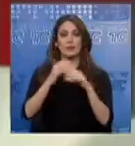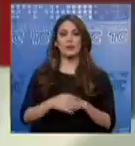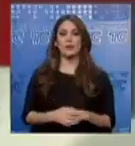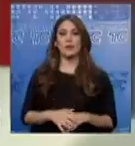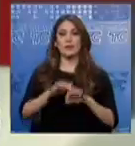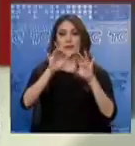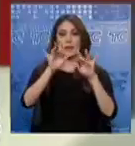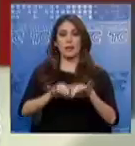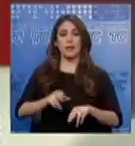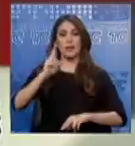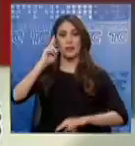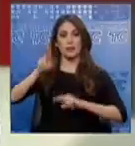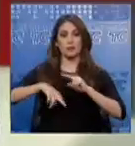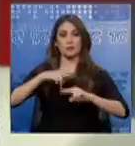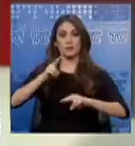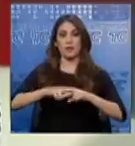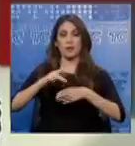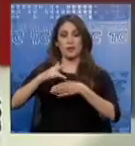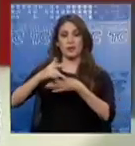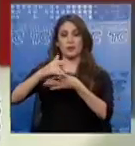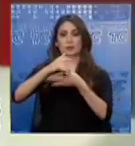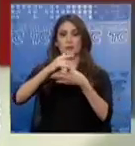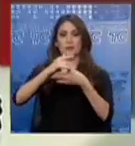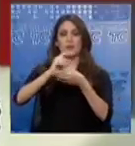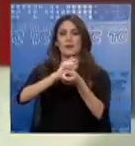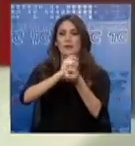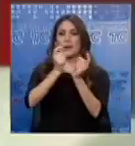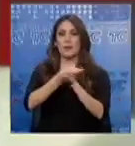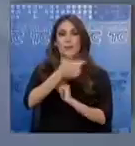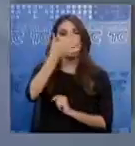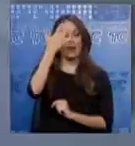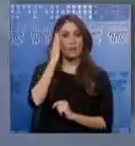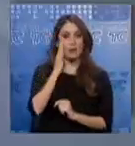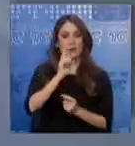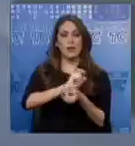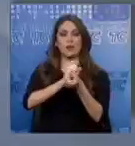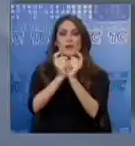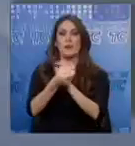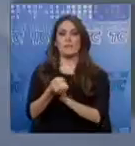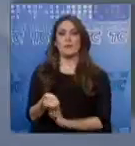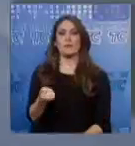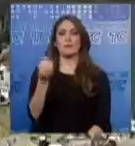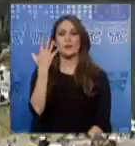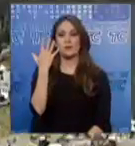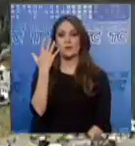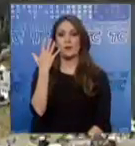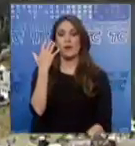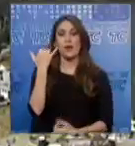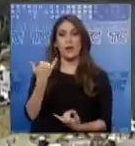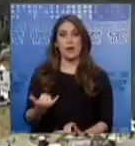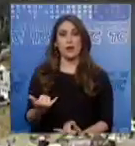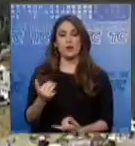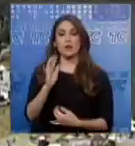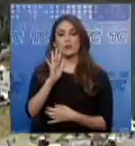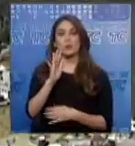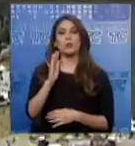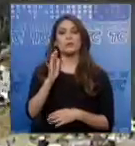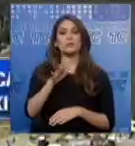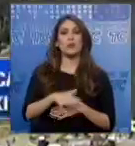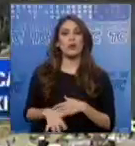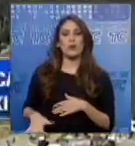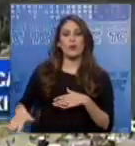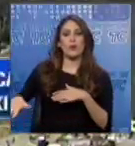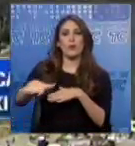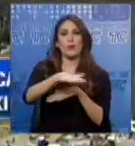La Secretaría Nacional de Gestión de Riesgos cambió de amarilla a blanca el color de la alerta en las zonas aledañas